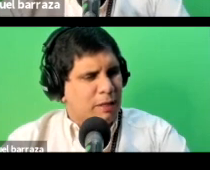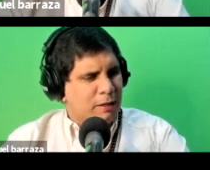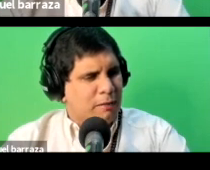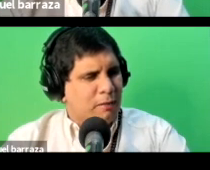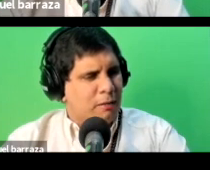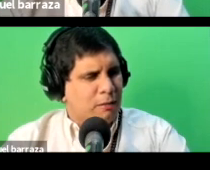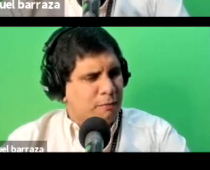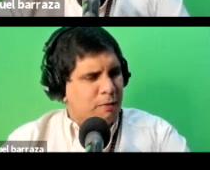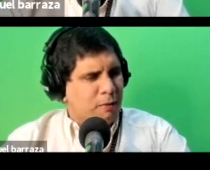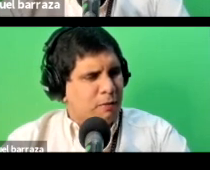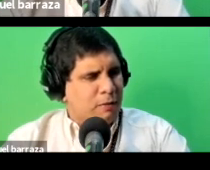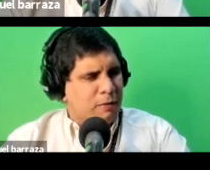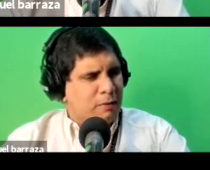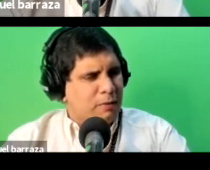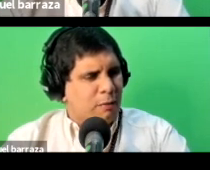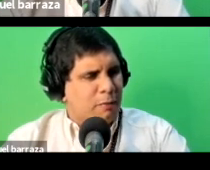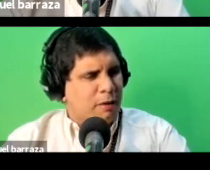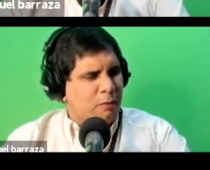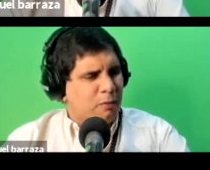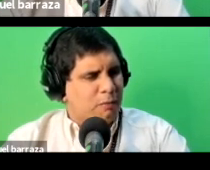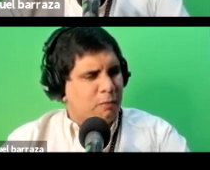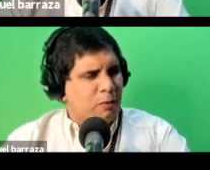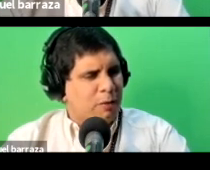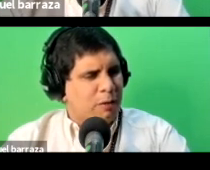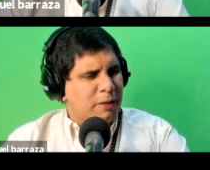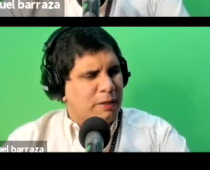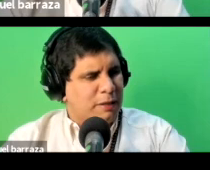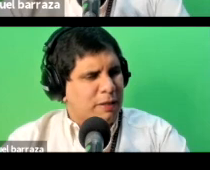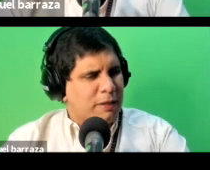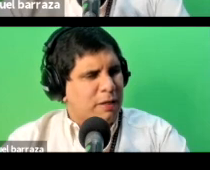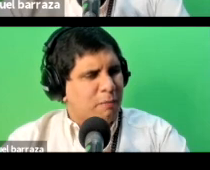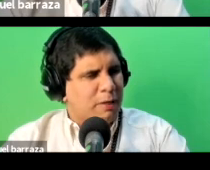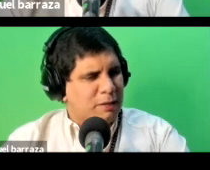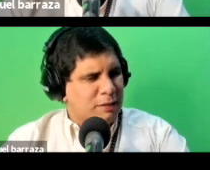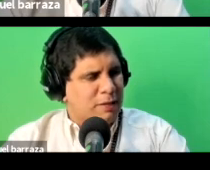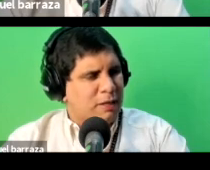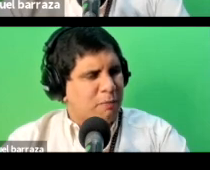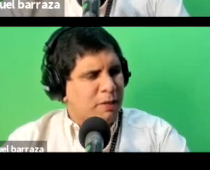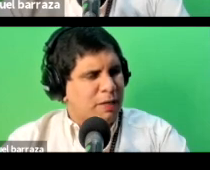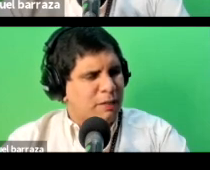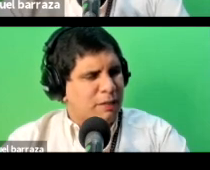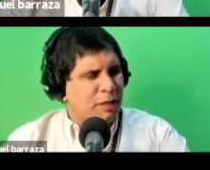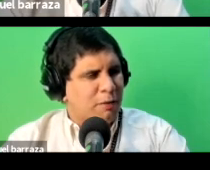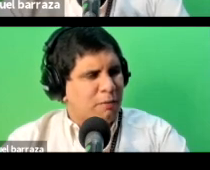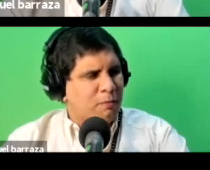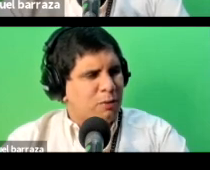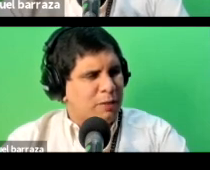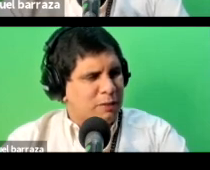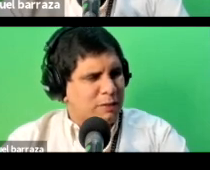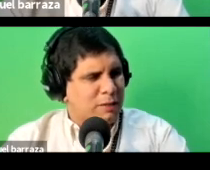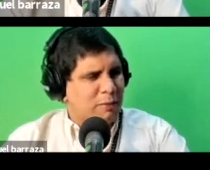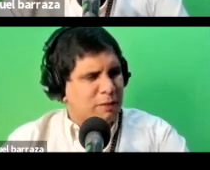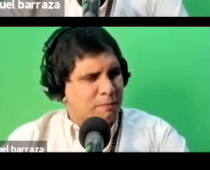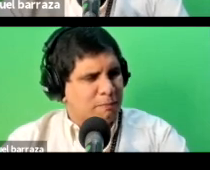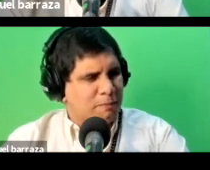linkee. O poner un documento aparte. Que puedas. Que puedas describir mucho